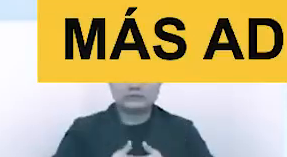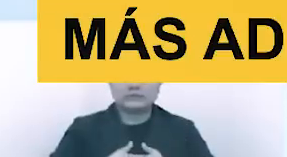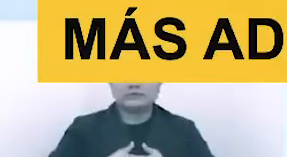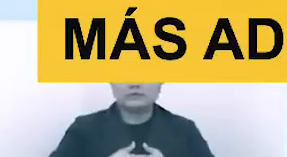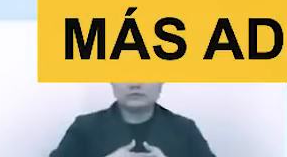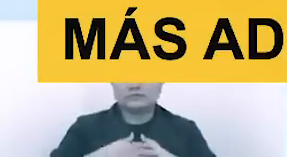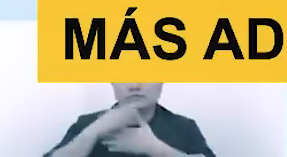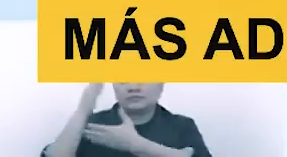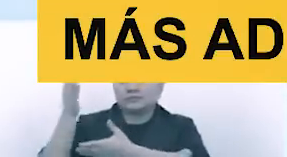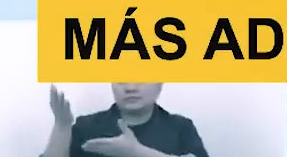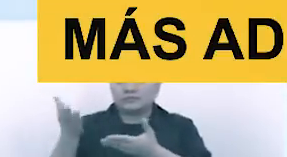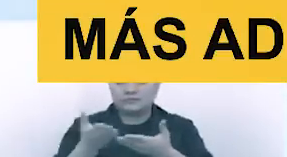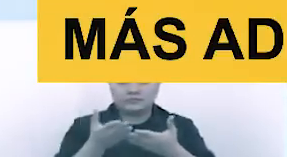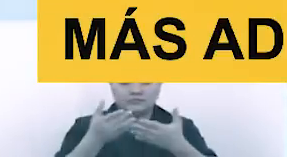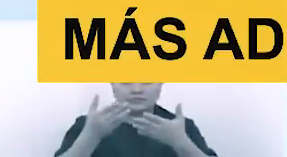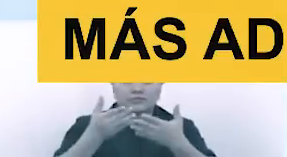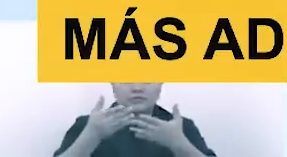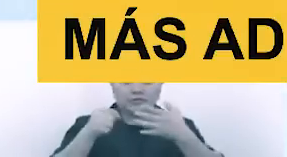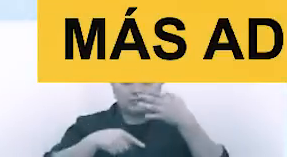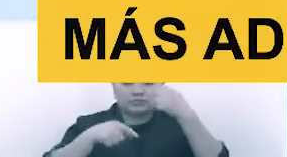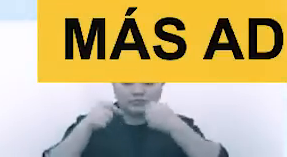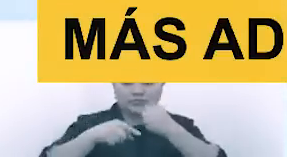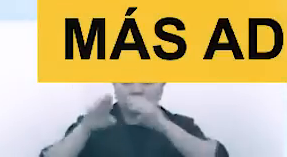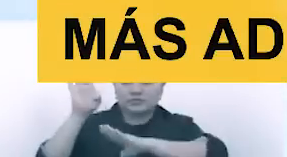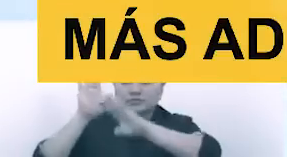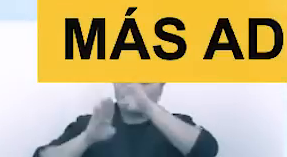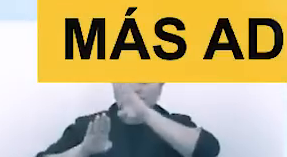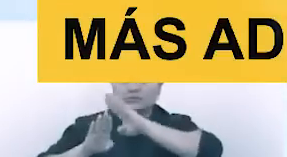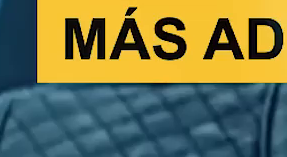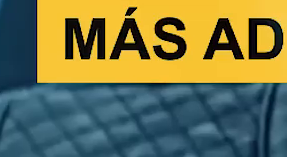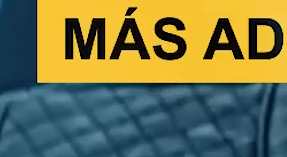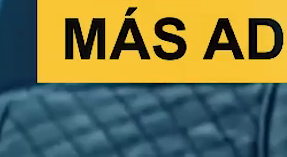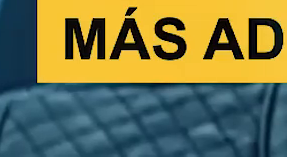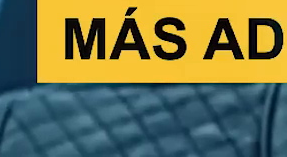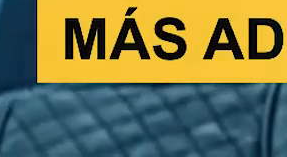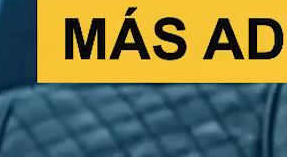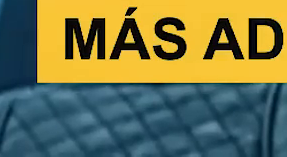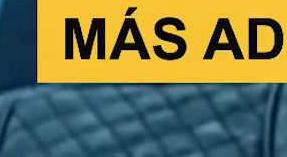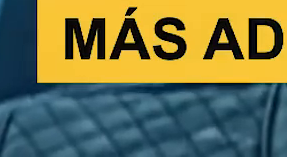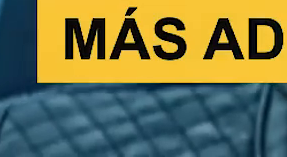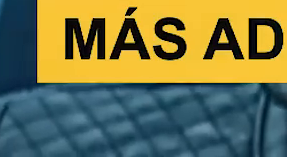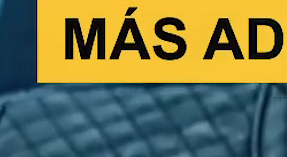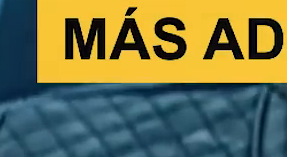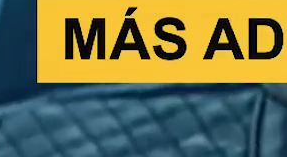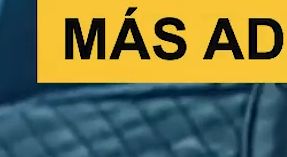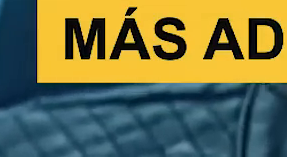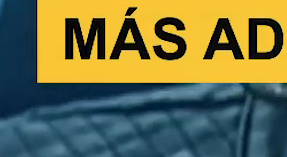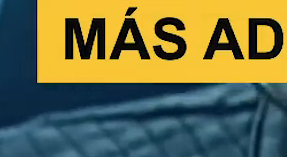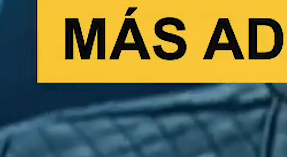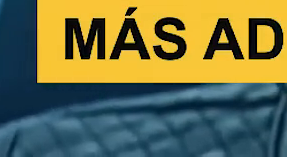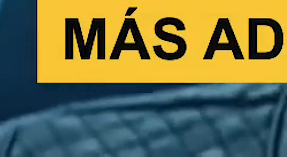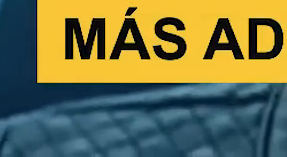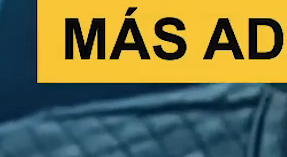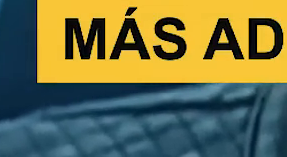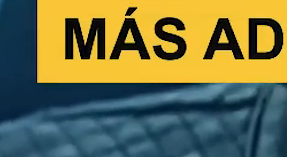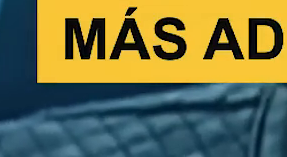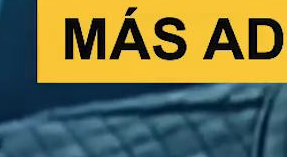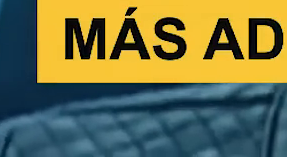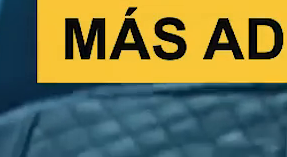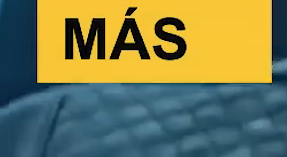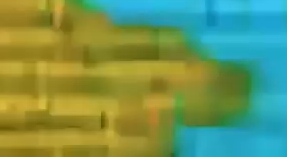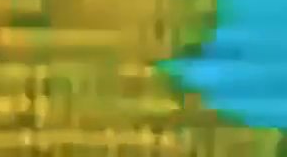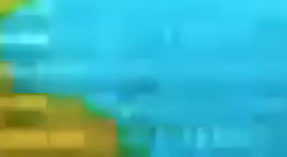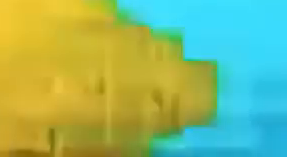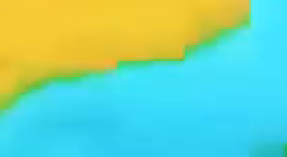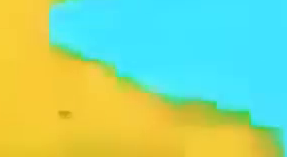Bienvenida a esa cosecha histórica. 29% menos vamos a producir y seguimos haciendo historia. Buenas